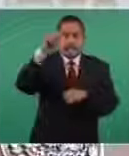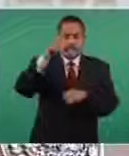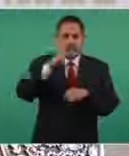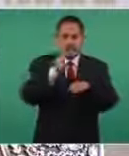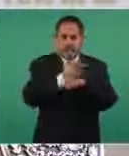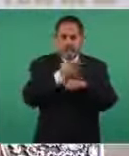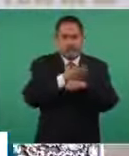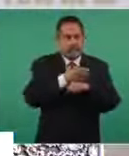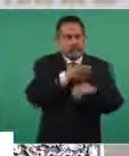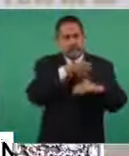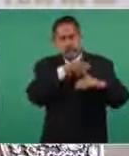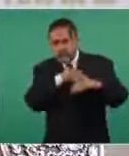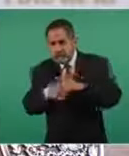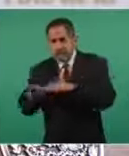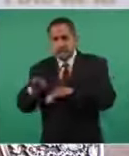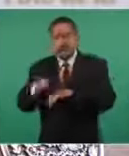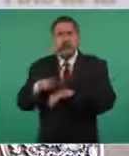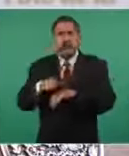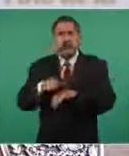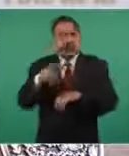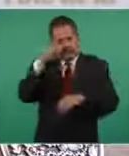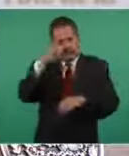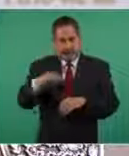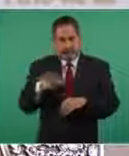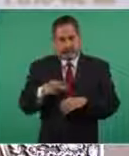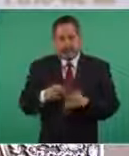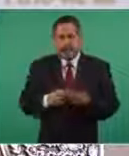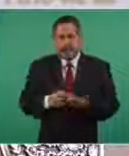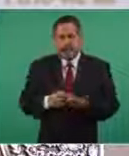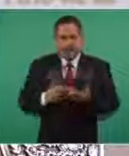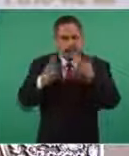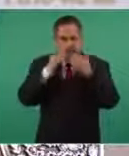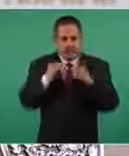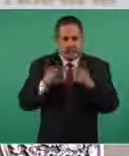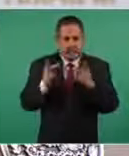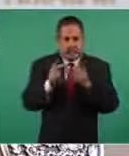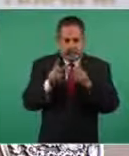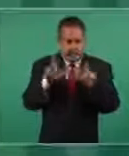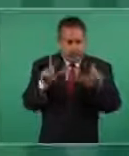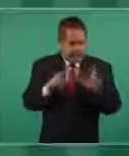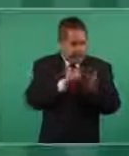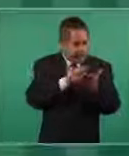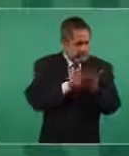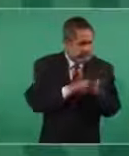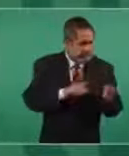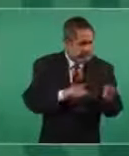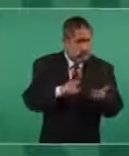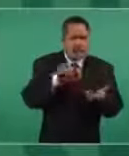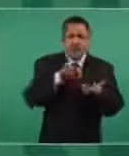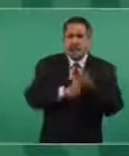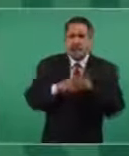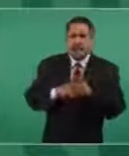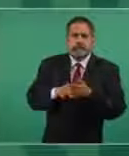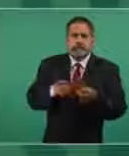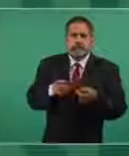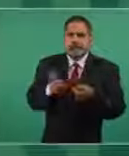que no tienen registro para cometer delitos.